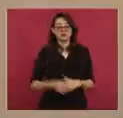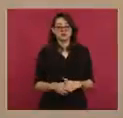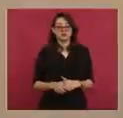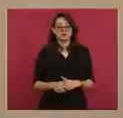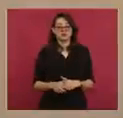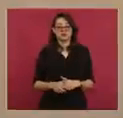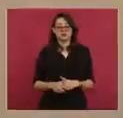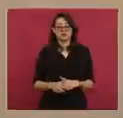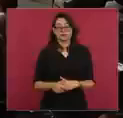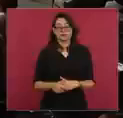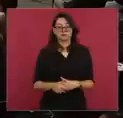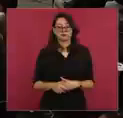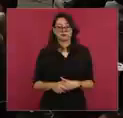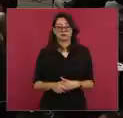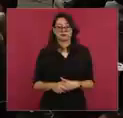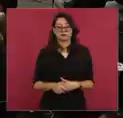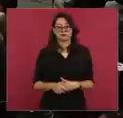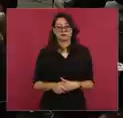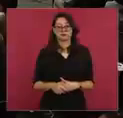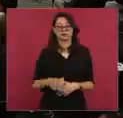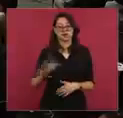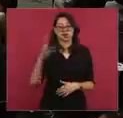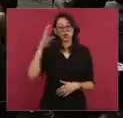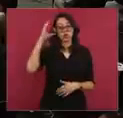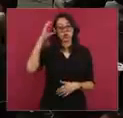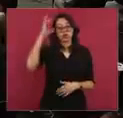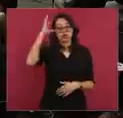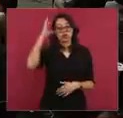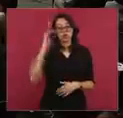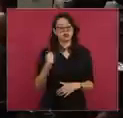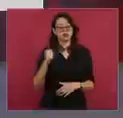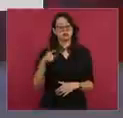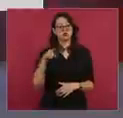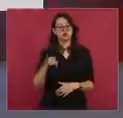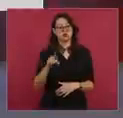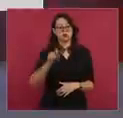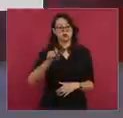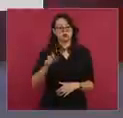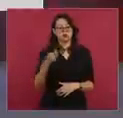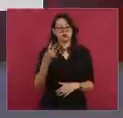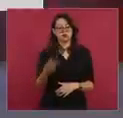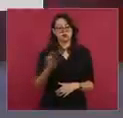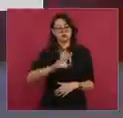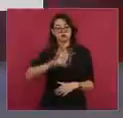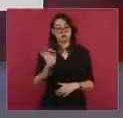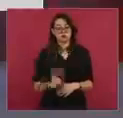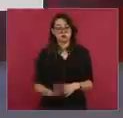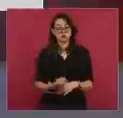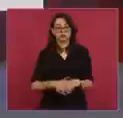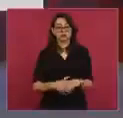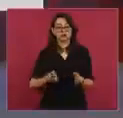Junseok Yul, de Corea del Sur, tiene el 22%. Y Peter Fiaka, de la República Checa,